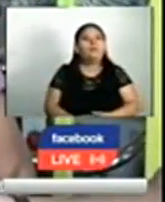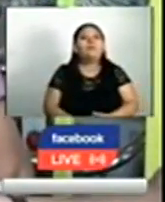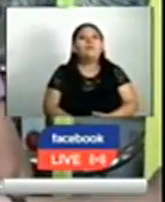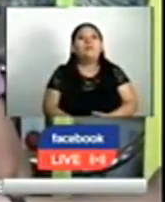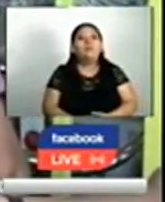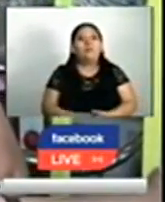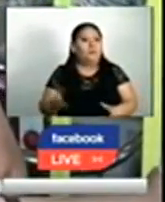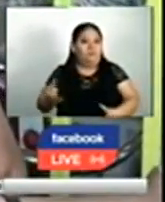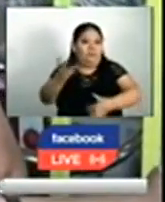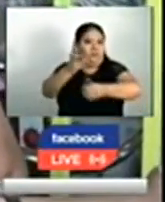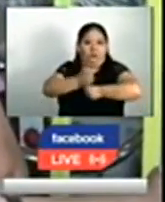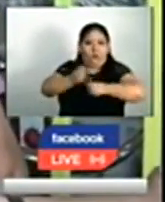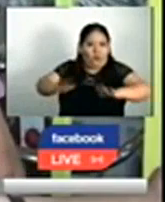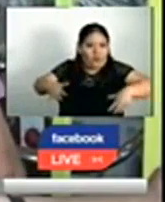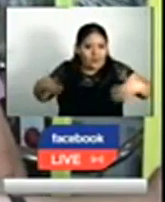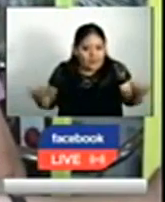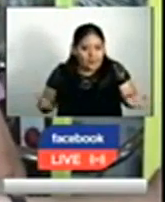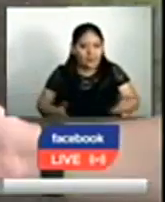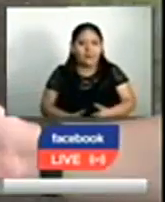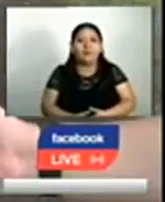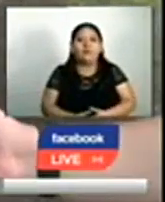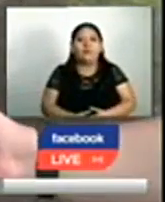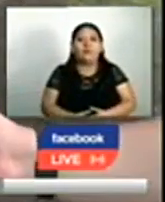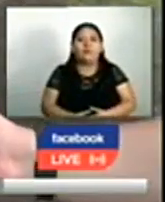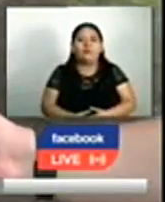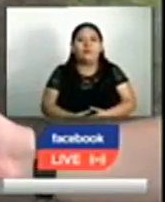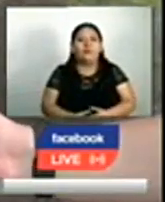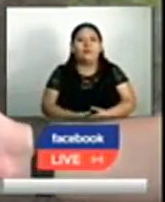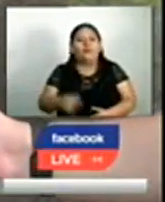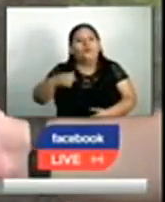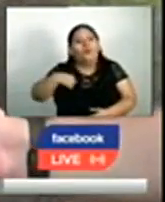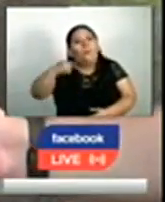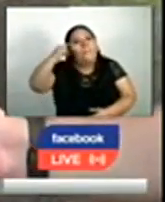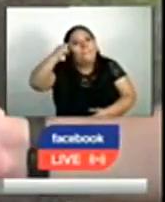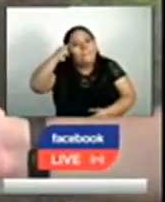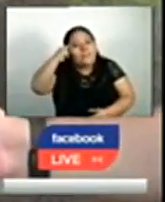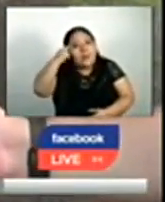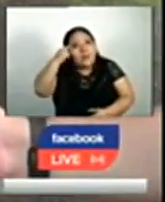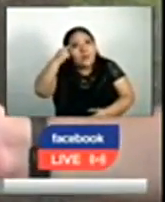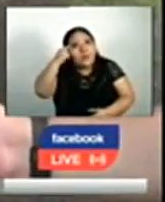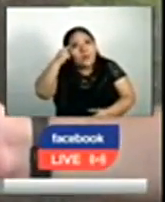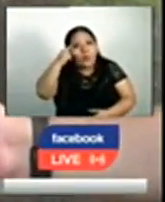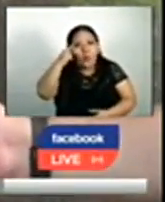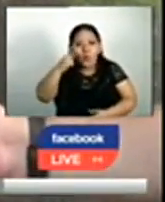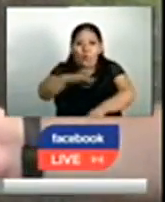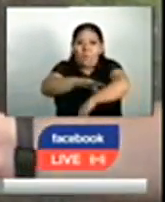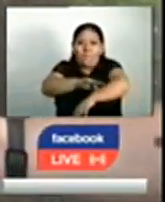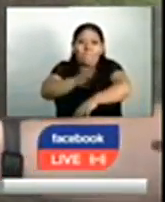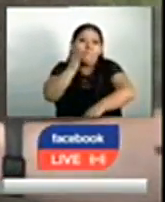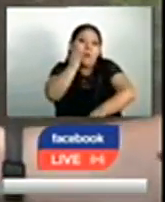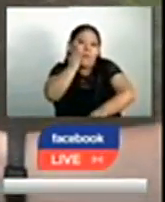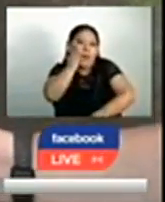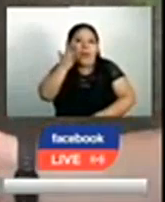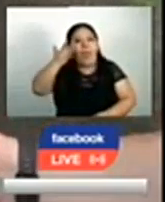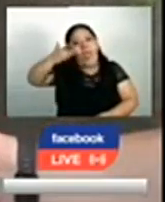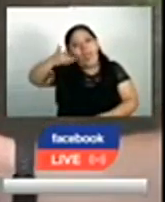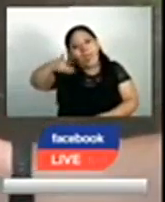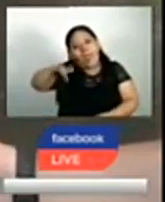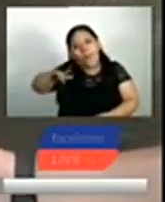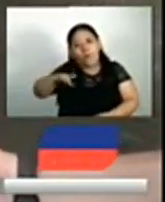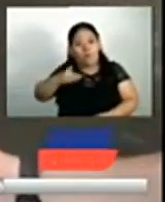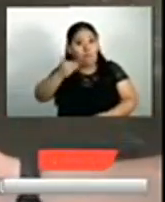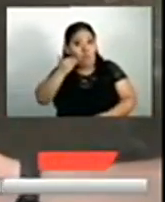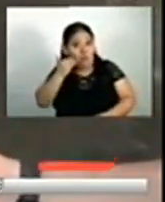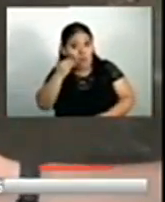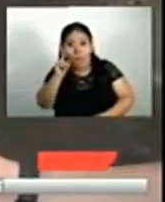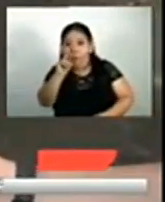No hay confianza con la autoridad entonces. En lugar me pongo yo como madre, si fuera, porque toda madre